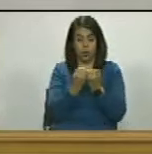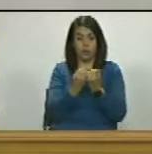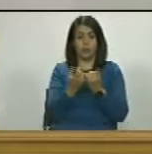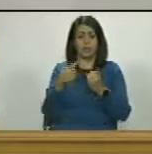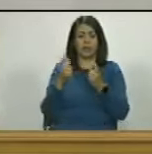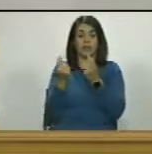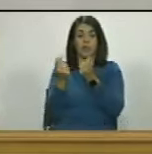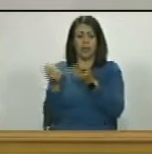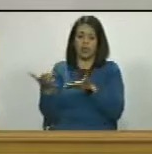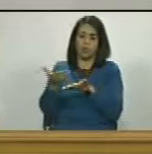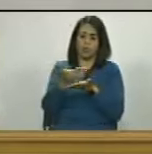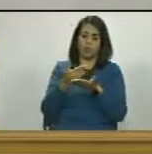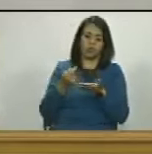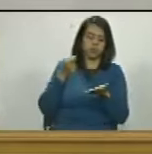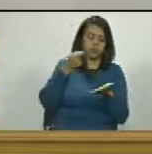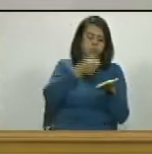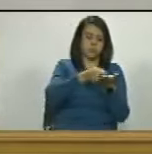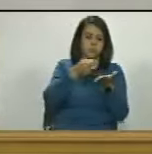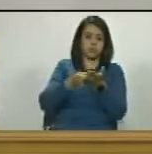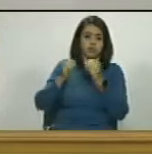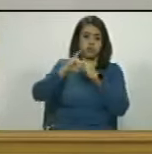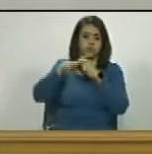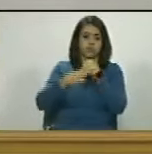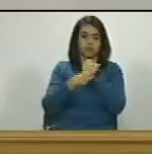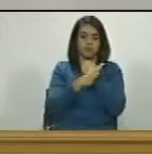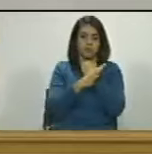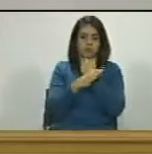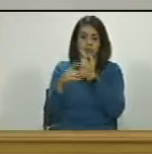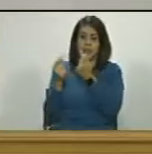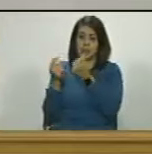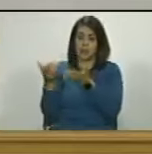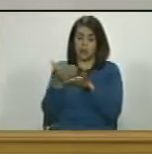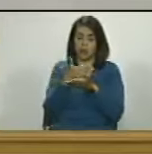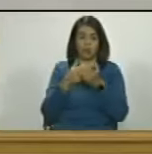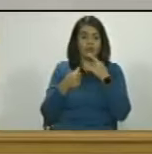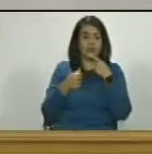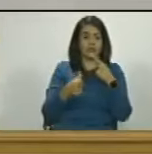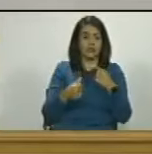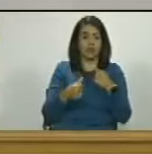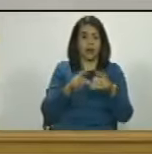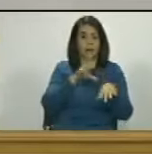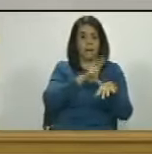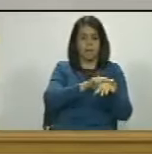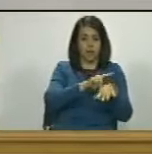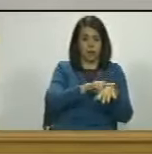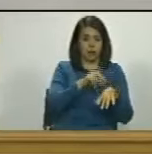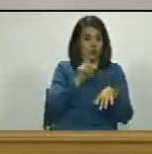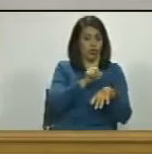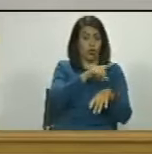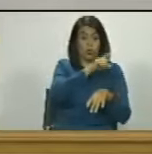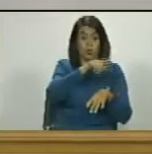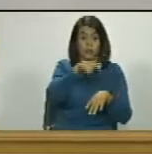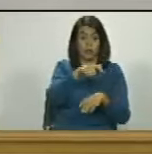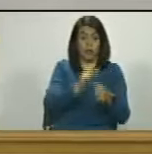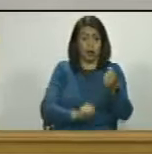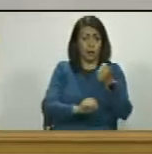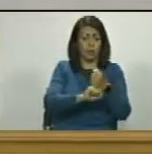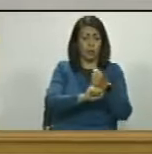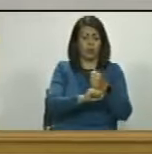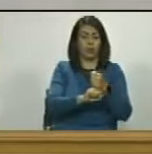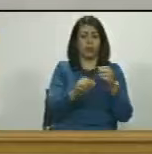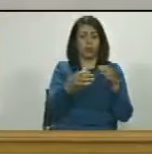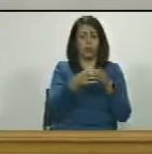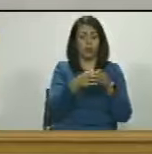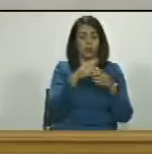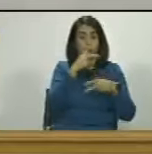salen los recursos de donde Guaidó sacó la criptomoneda y decía que era para los médicos y no era para sus activistas de las